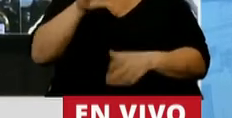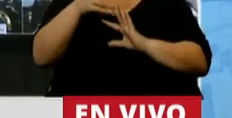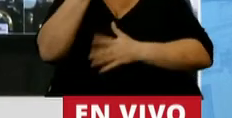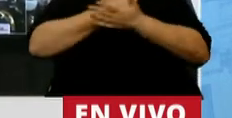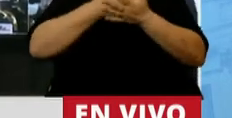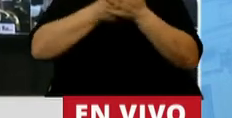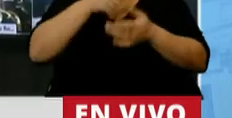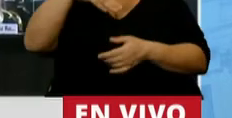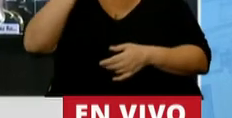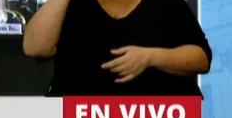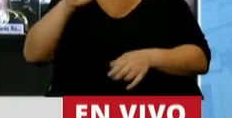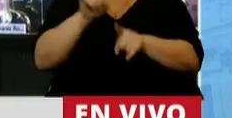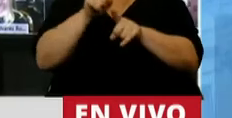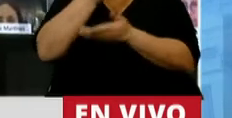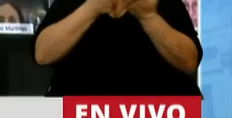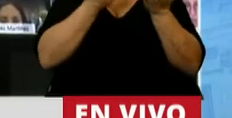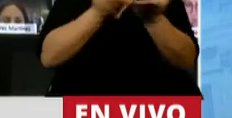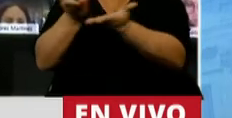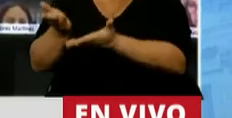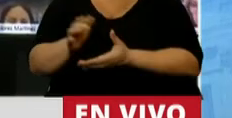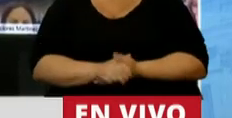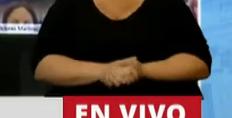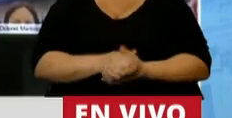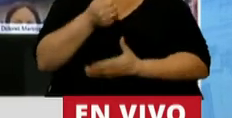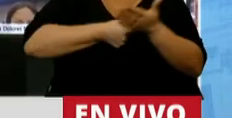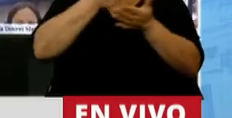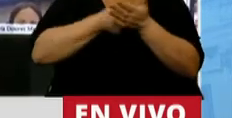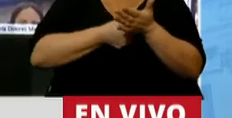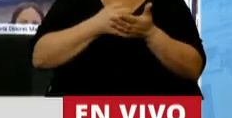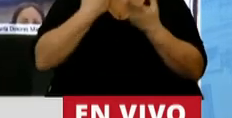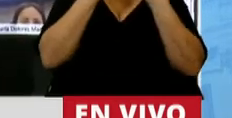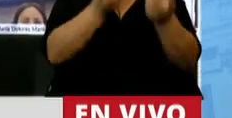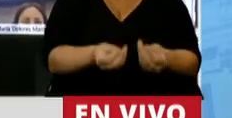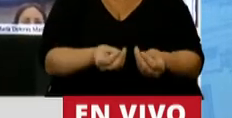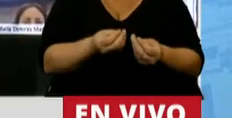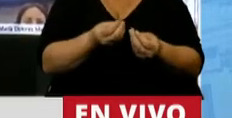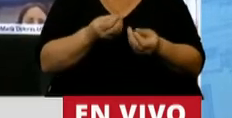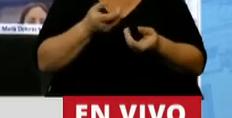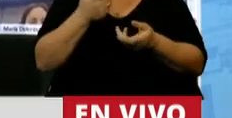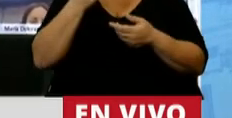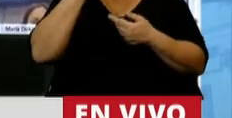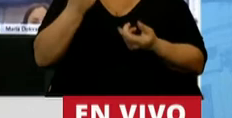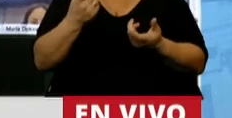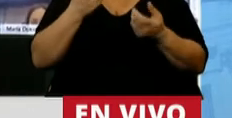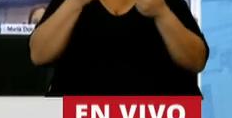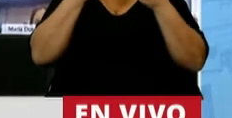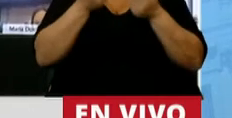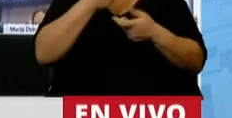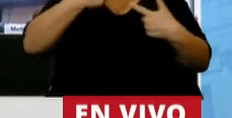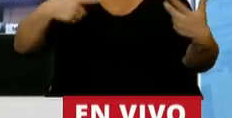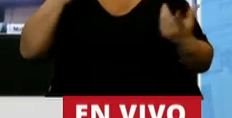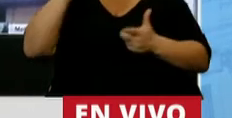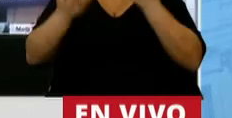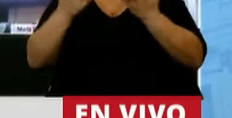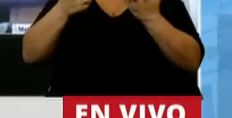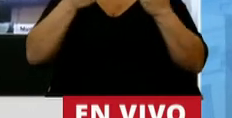militancia de Mariano como la militancia solidaria, la militancia que tiende la mano, que reacciona y está ante cada